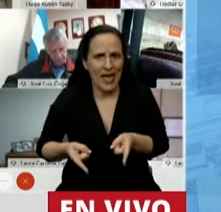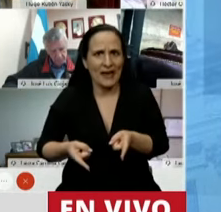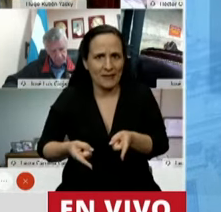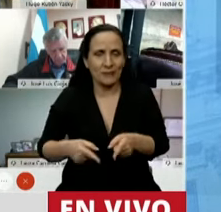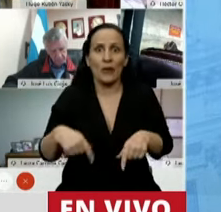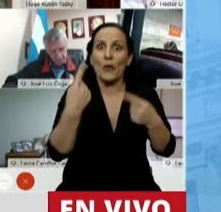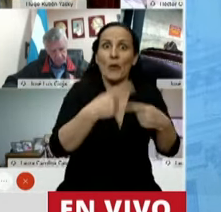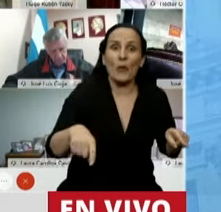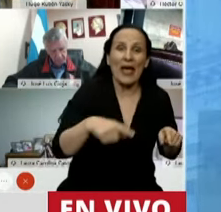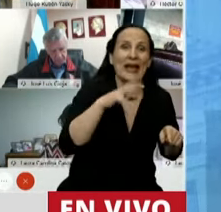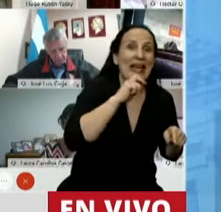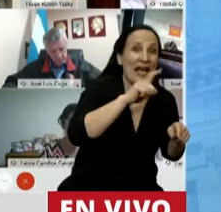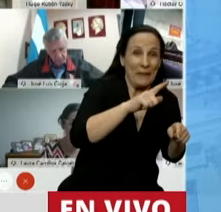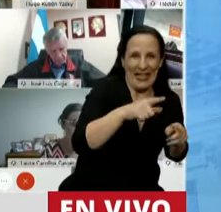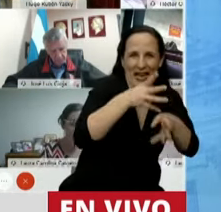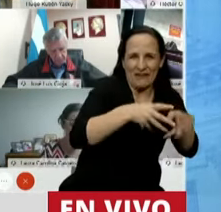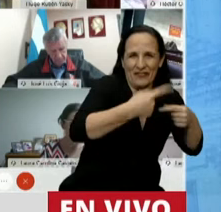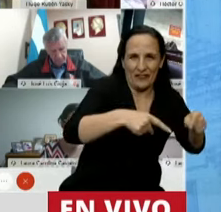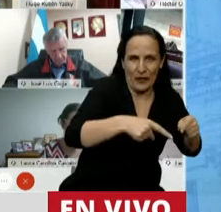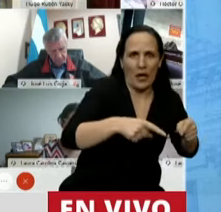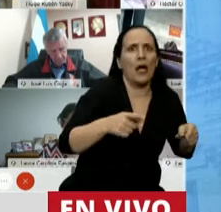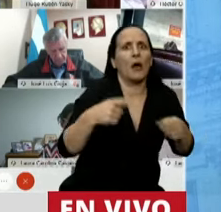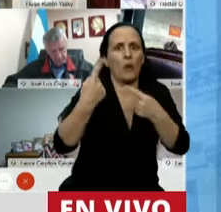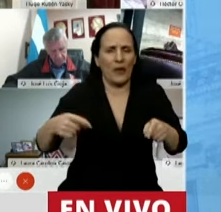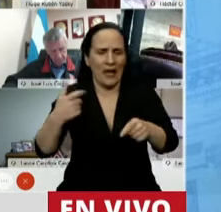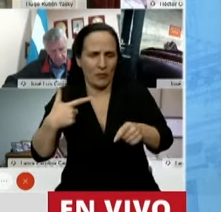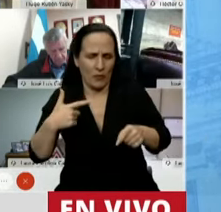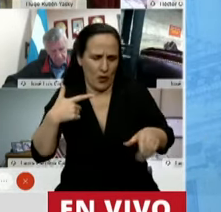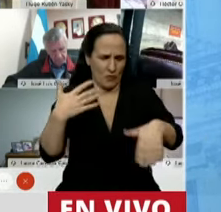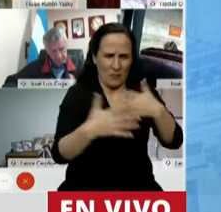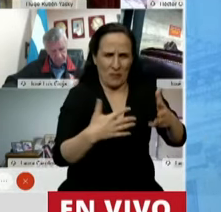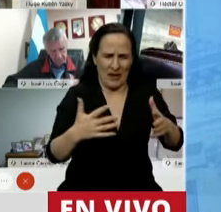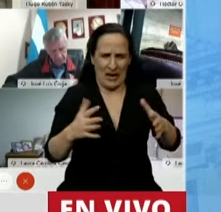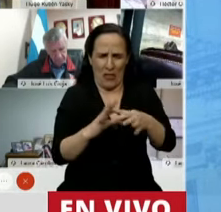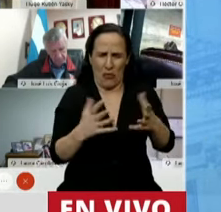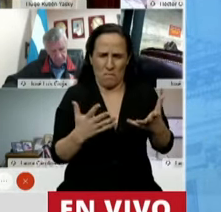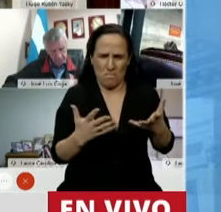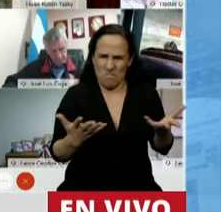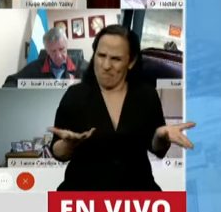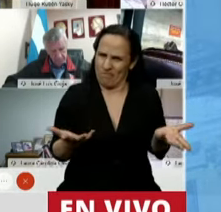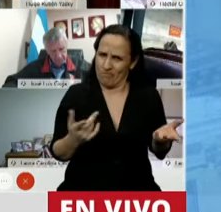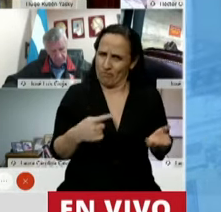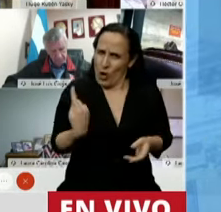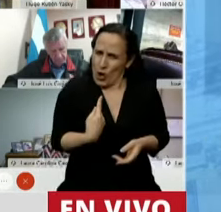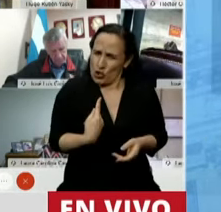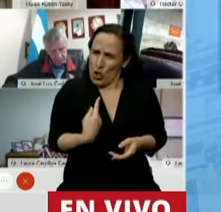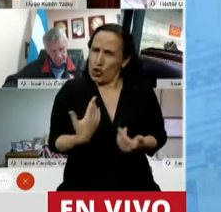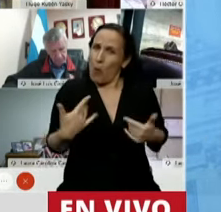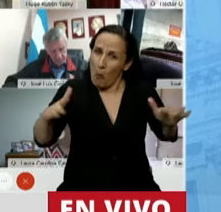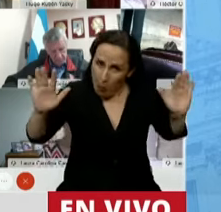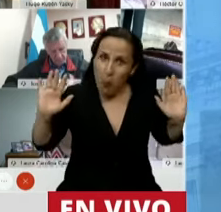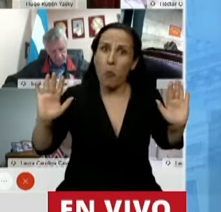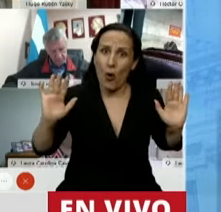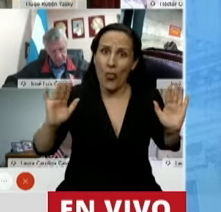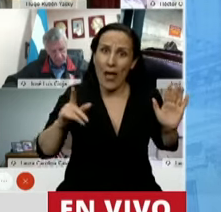son bienes de capital con bienes suntuarios. Nosotros como legisladores podemos regular los derechos que